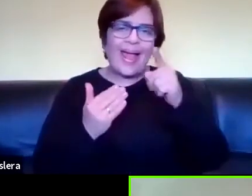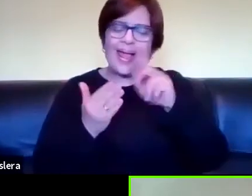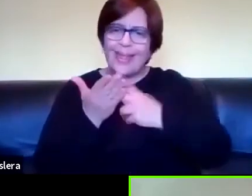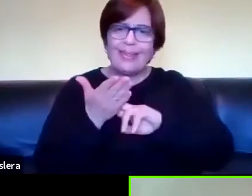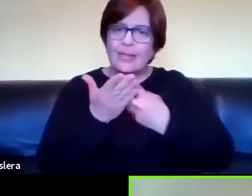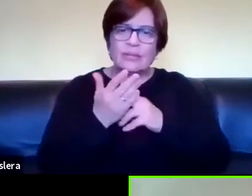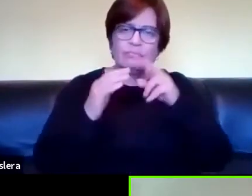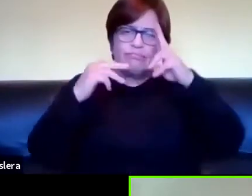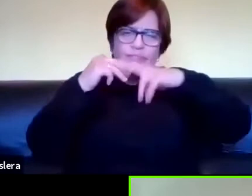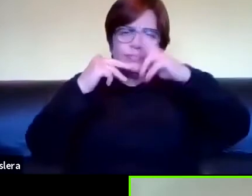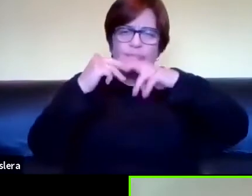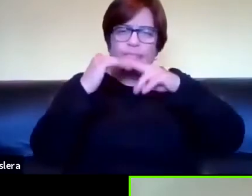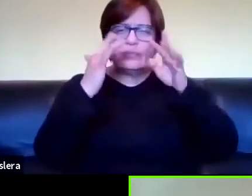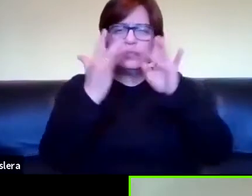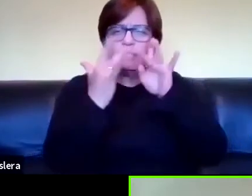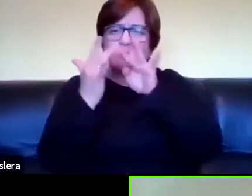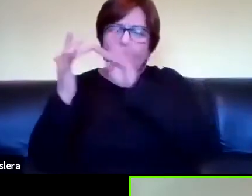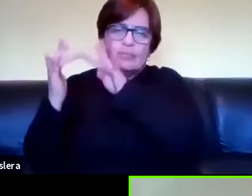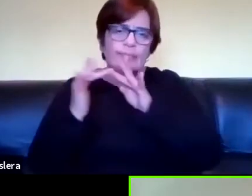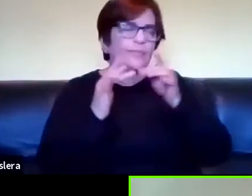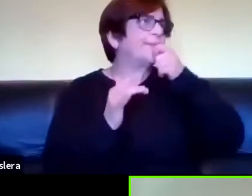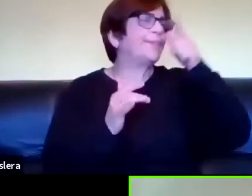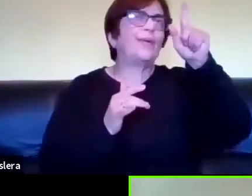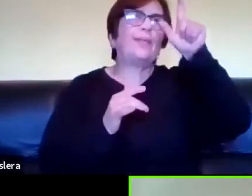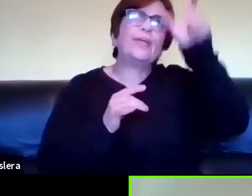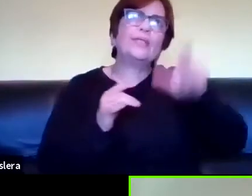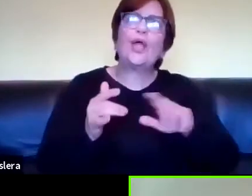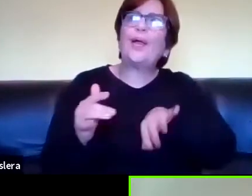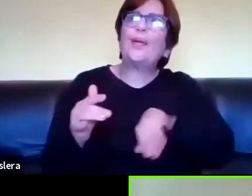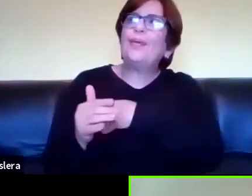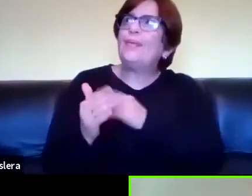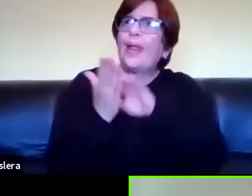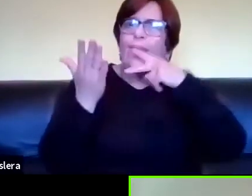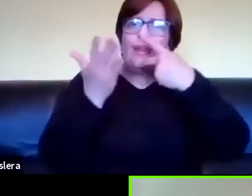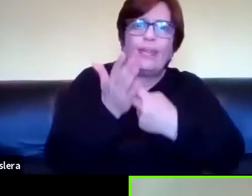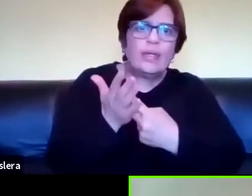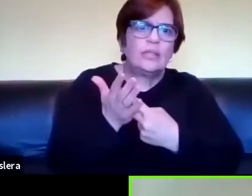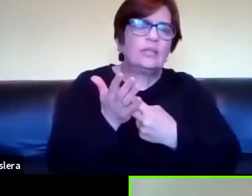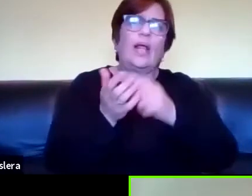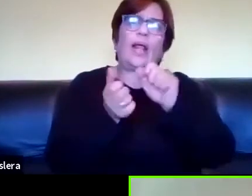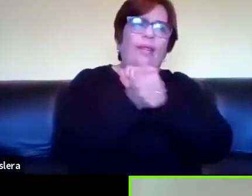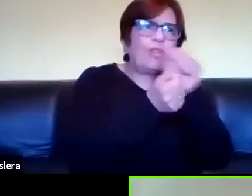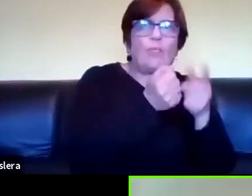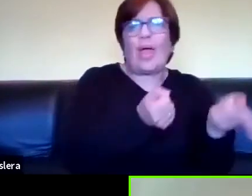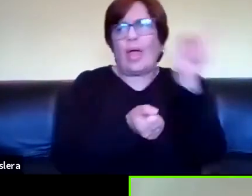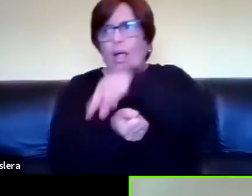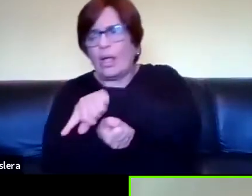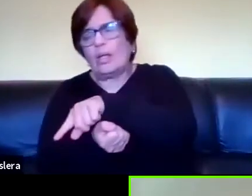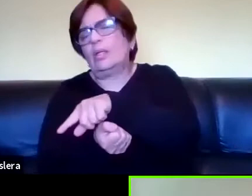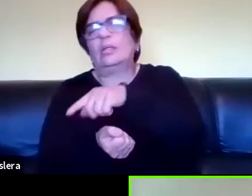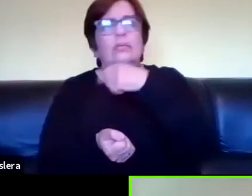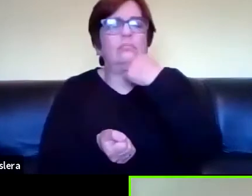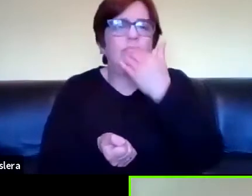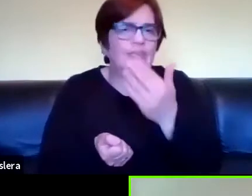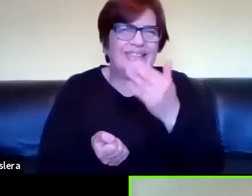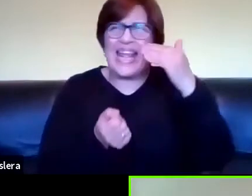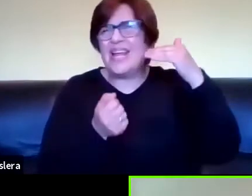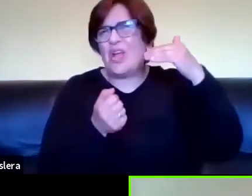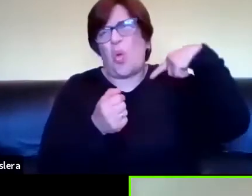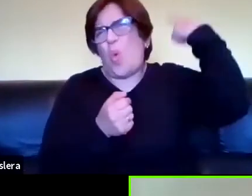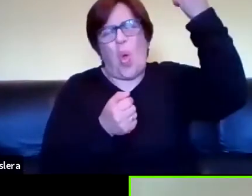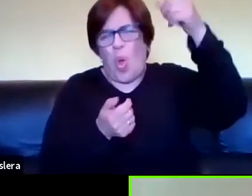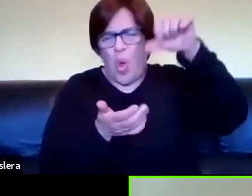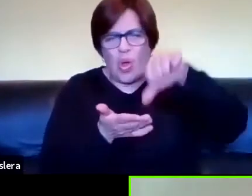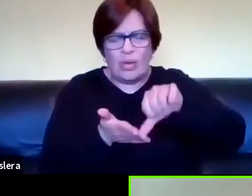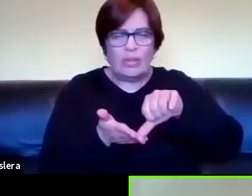entonces por ejemplo alguien está traduciendo la Biblia de de tal lengua a tal lengua una lengua remota entonces